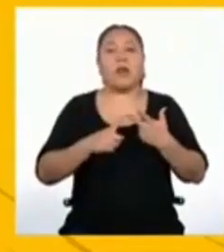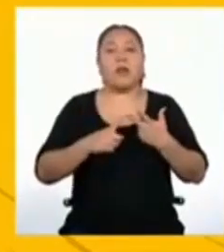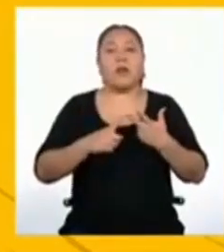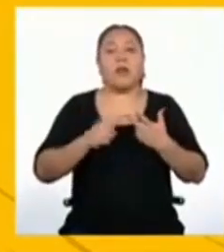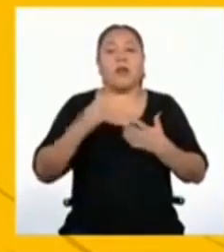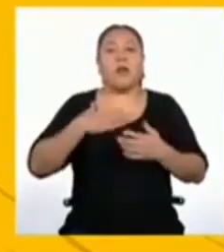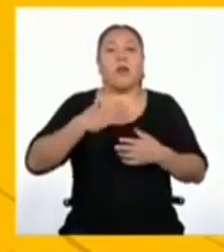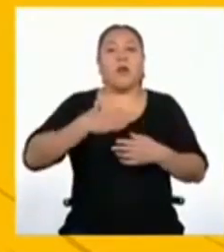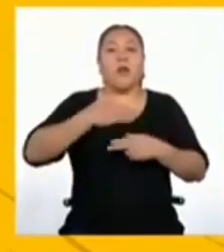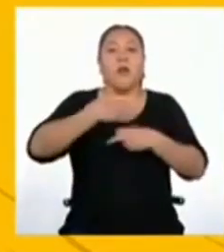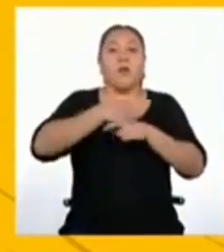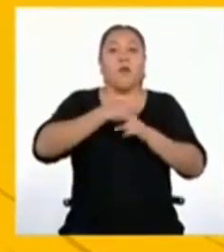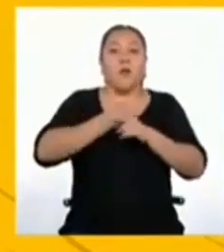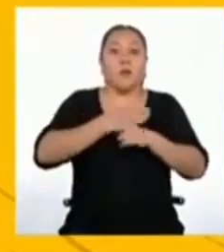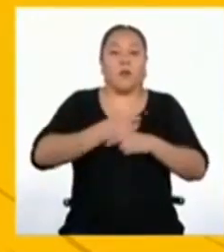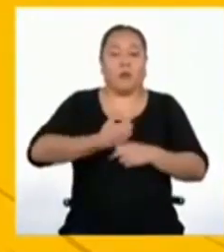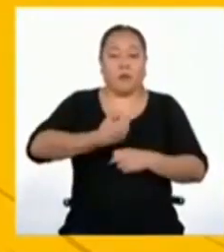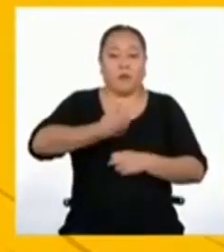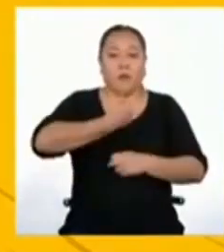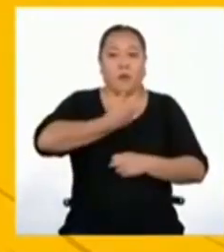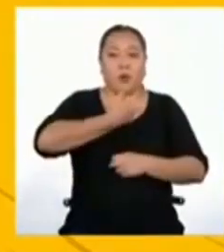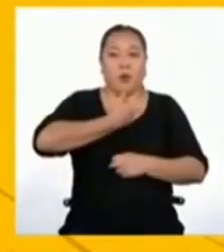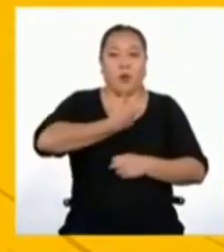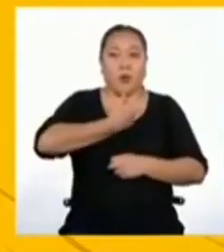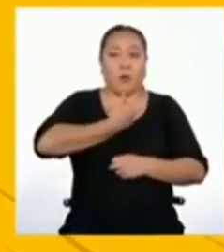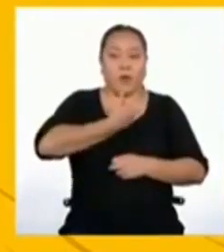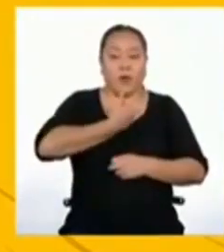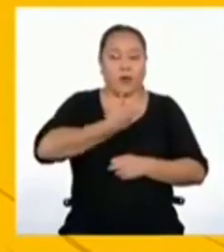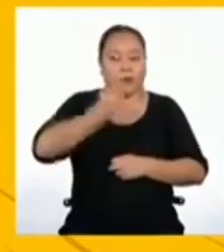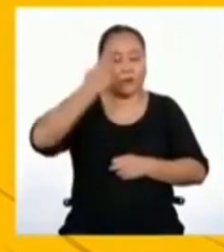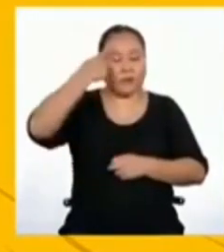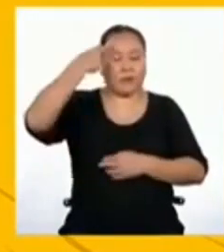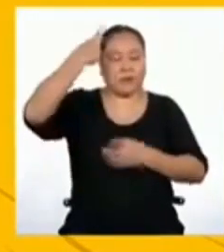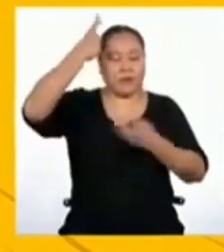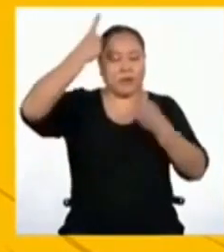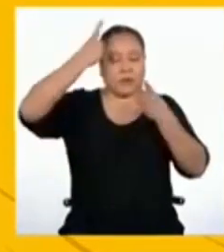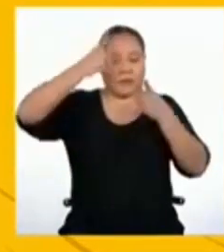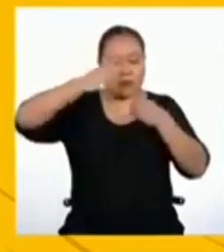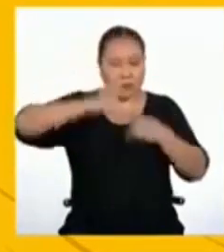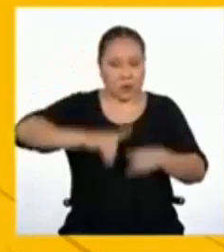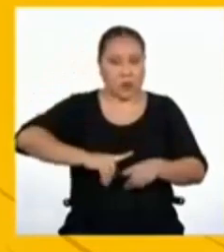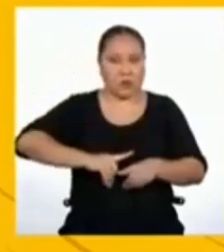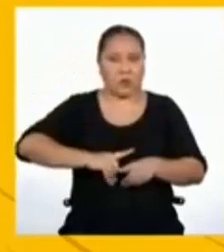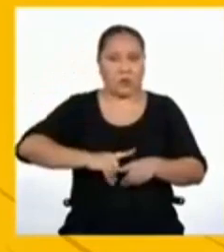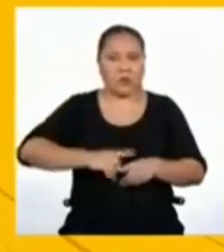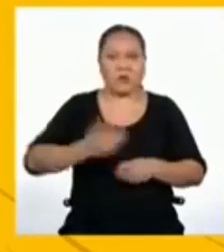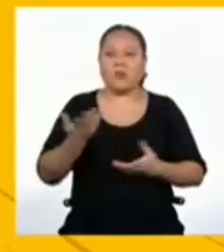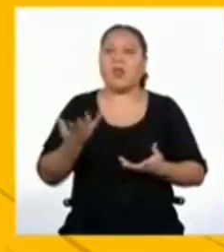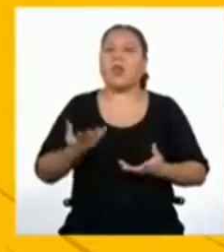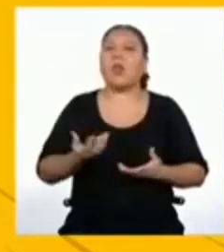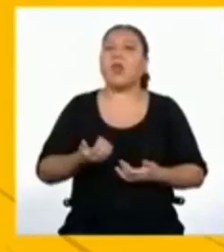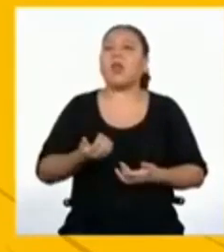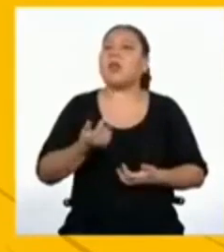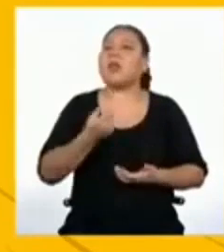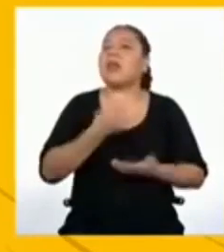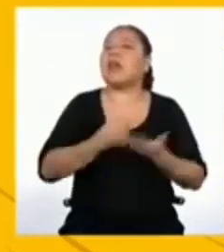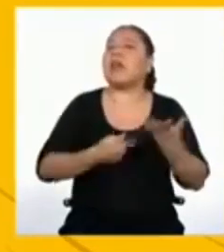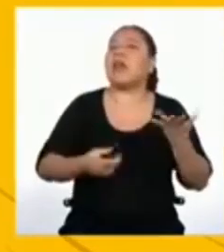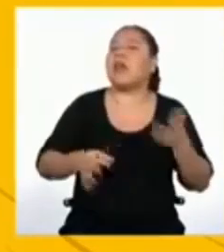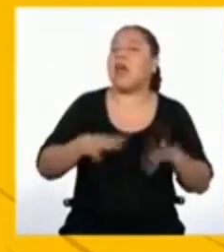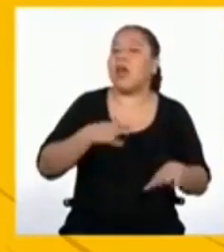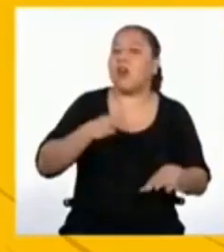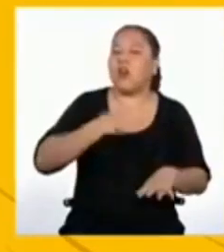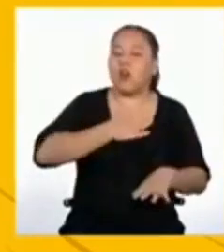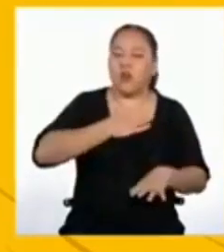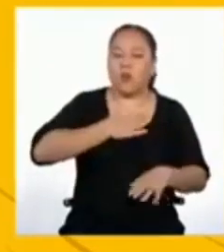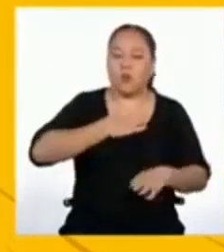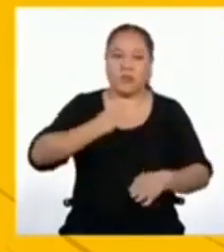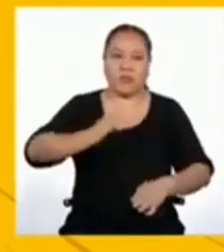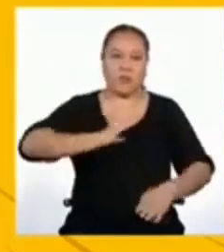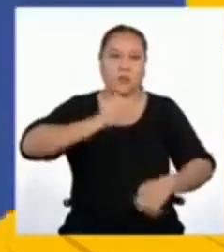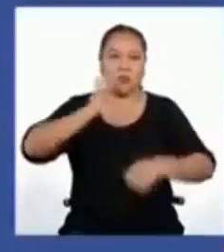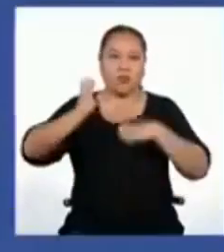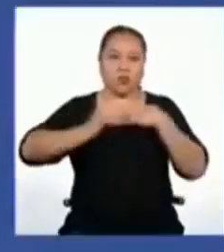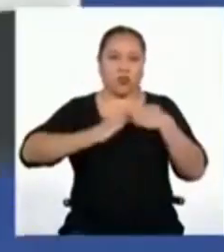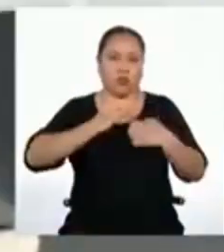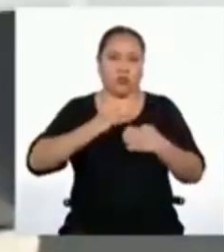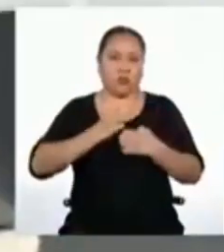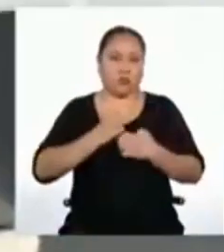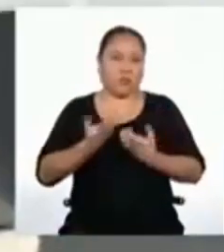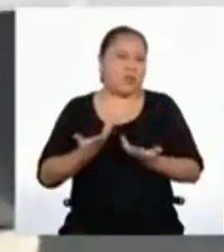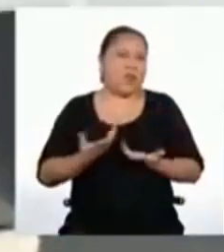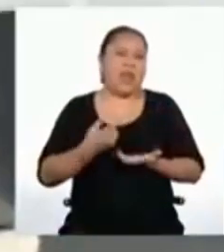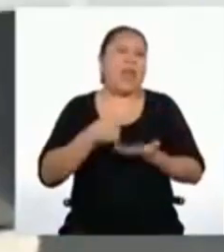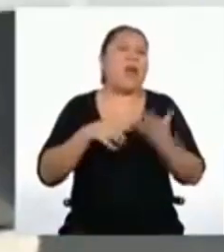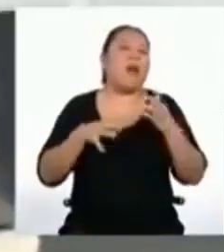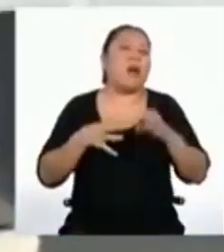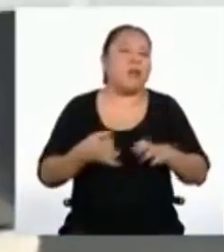de ser autónomos y poder tomar decisiones sobre qué voy a hacer frente a mis emociones.